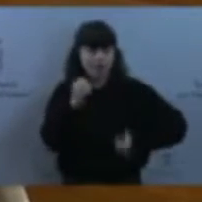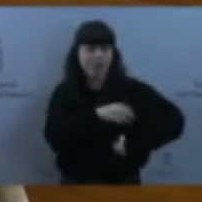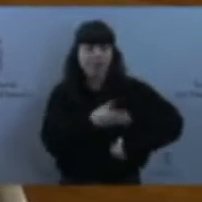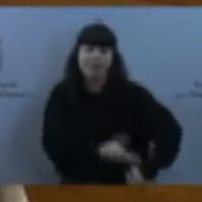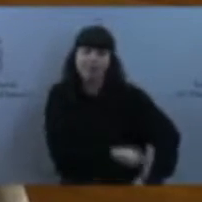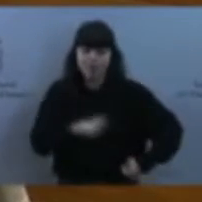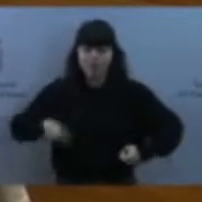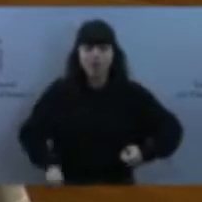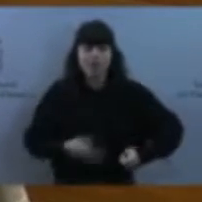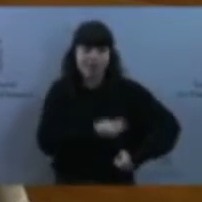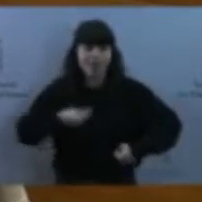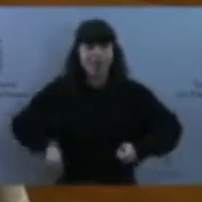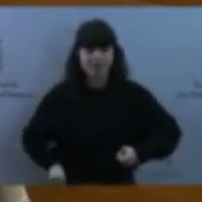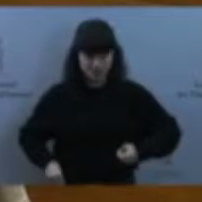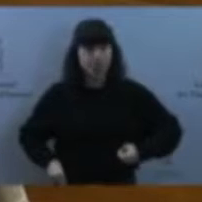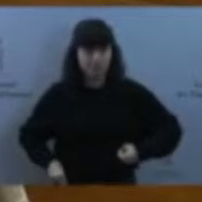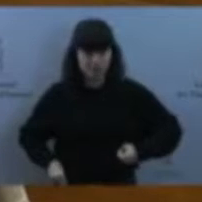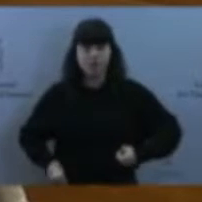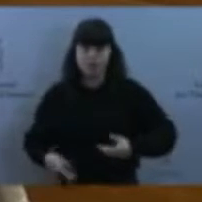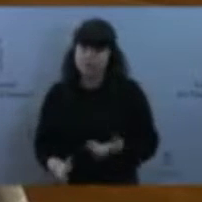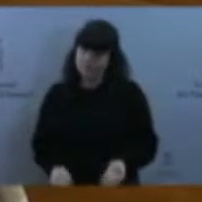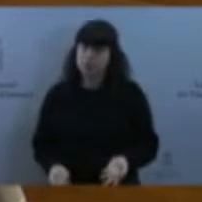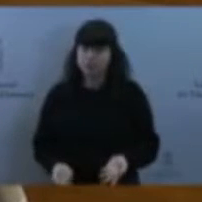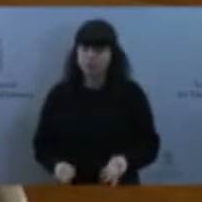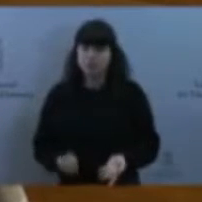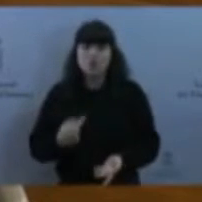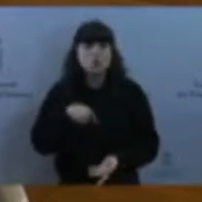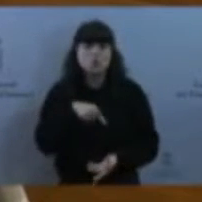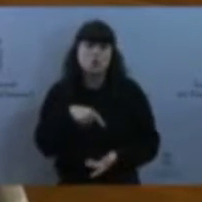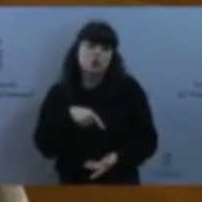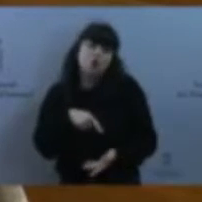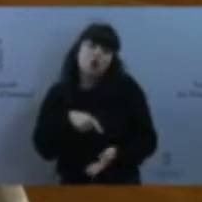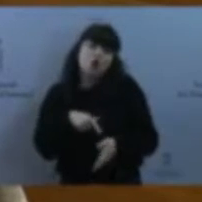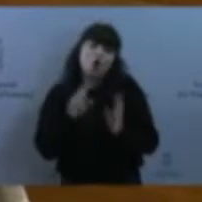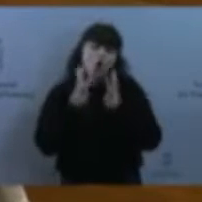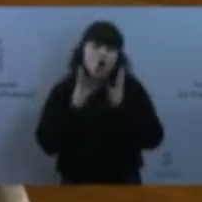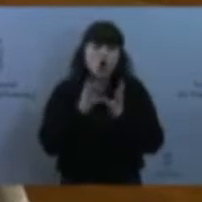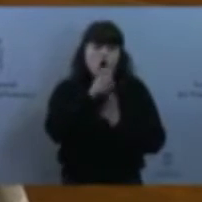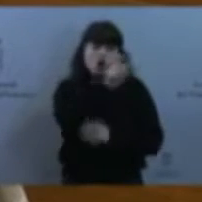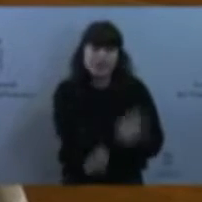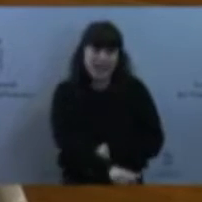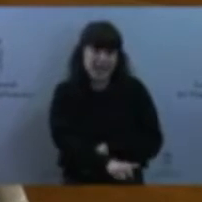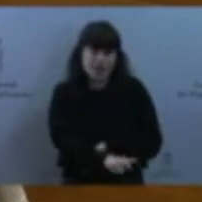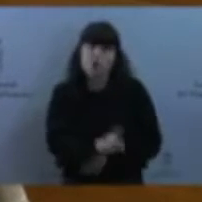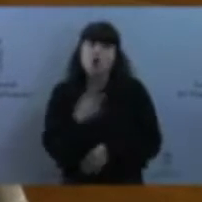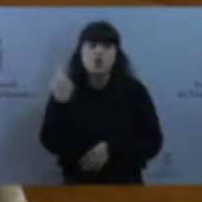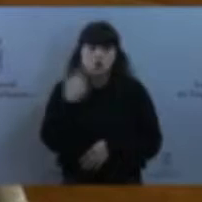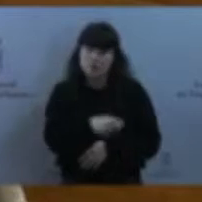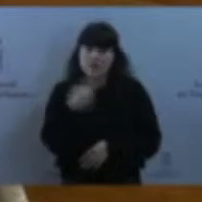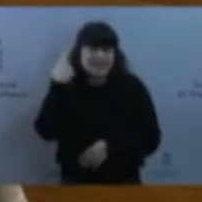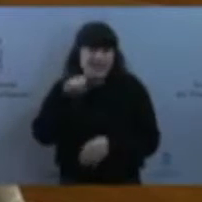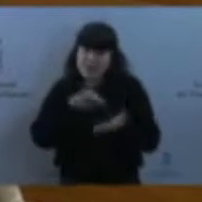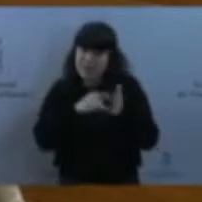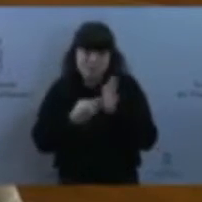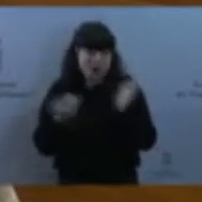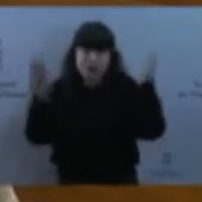mirar, porque no tienen plan para estas zonas mineras y su única estrategia es mirar para otro lado, dejar hacer y evitar